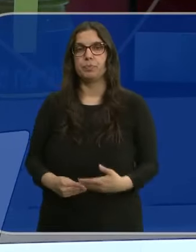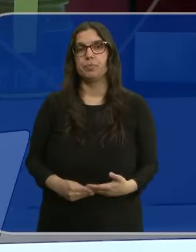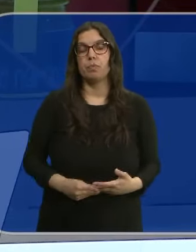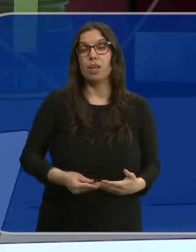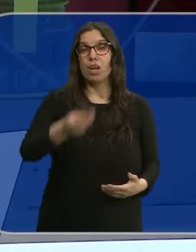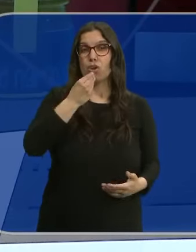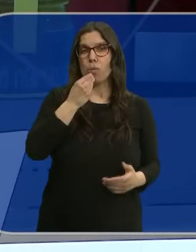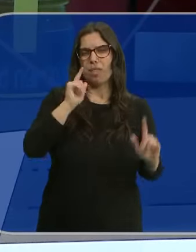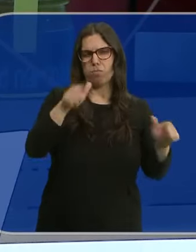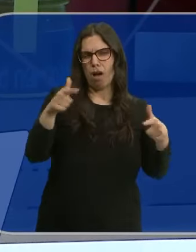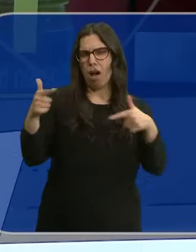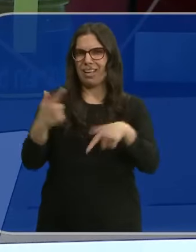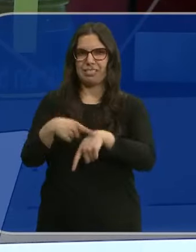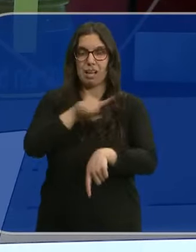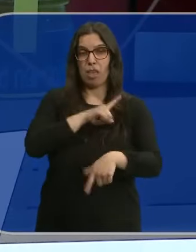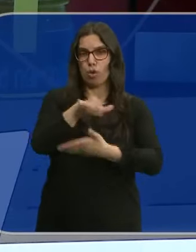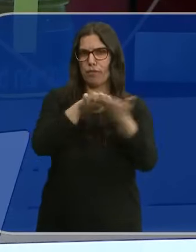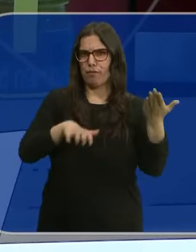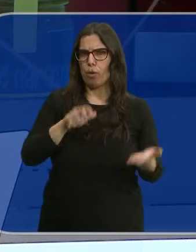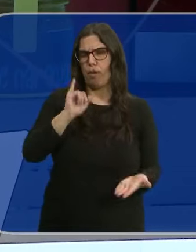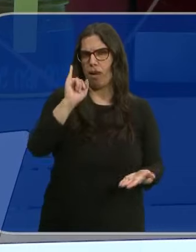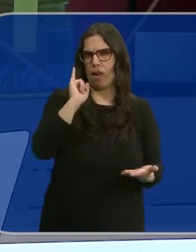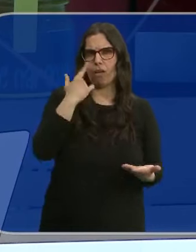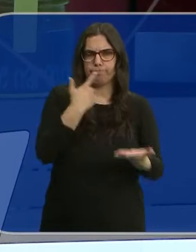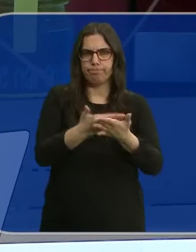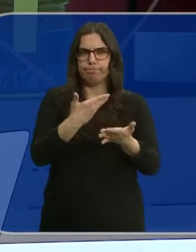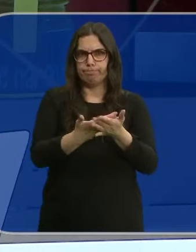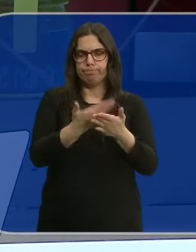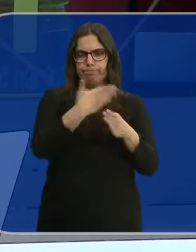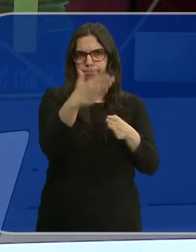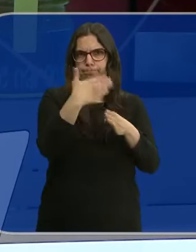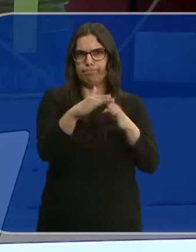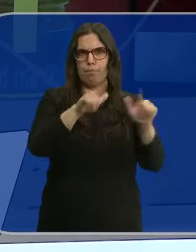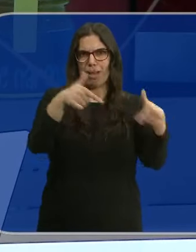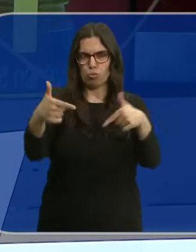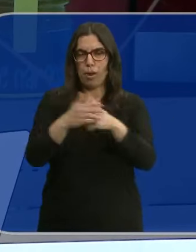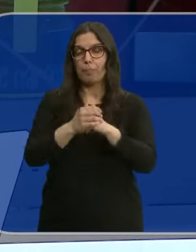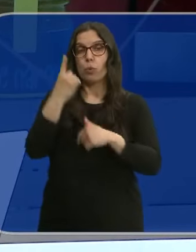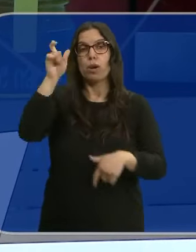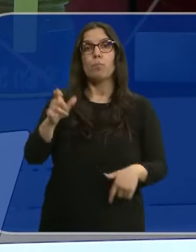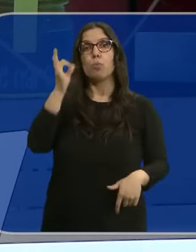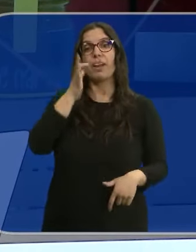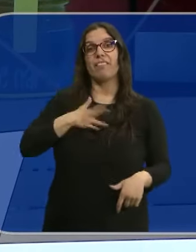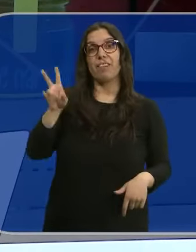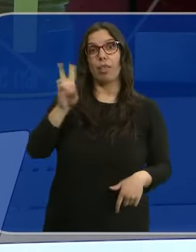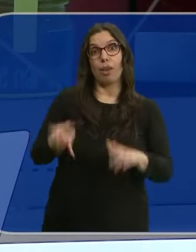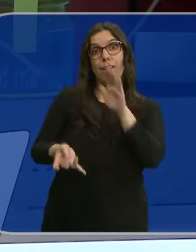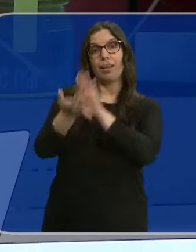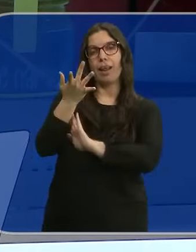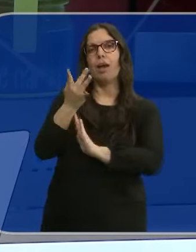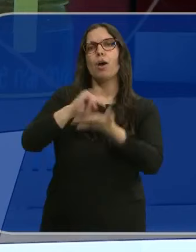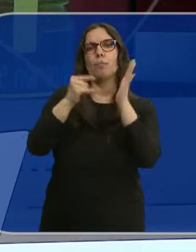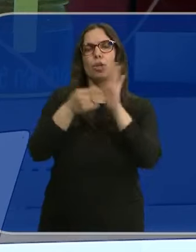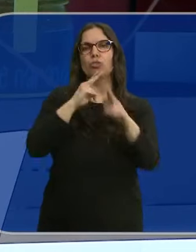Desperdiciamos demasiada comida, lo dicen los informes que analizan los restos de alimentos que acaban en la basura. Una emprendedora vallisoletana ha puesto en marcha el